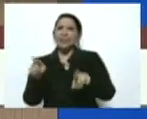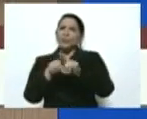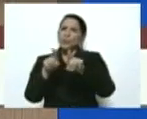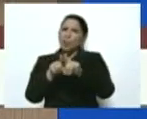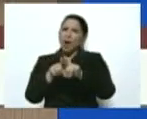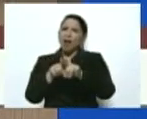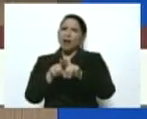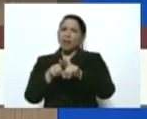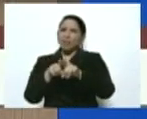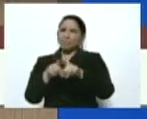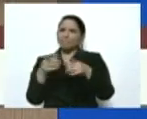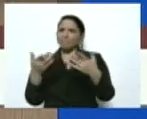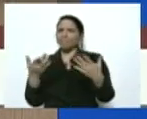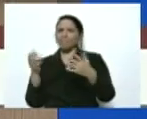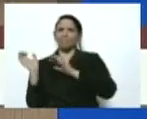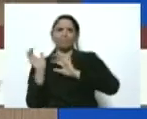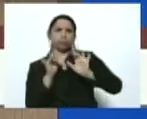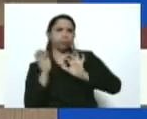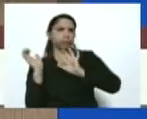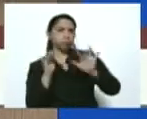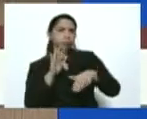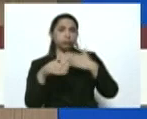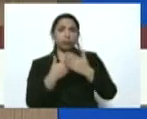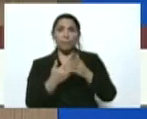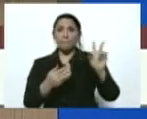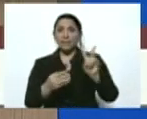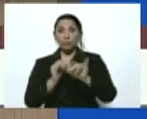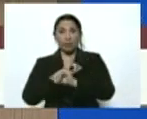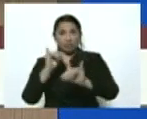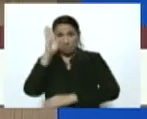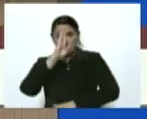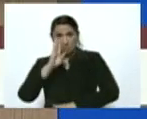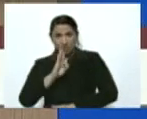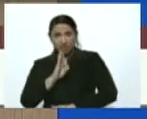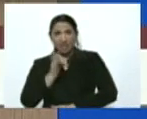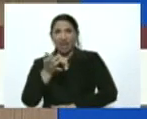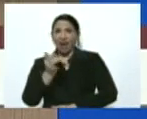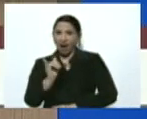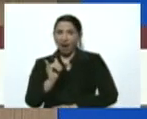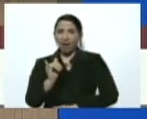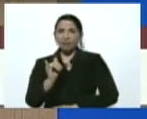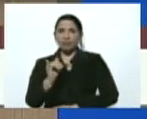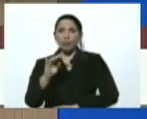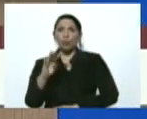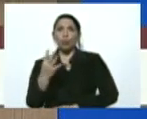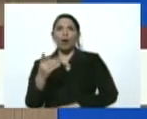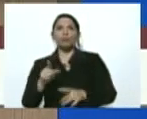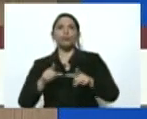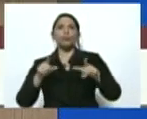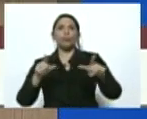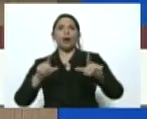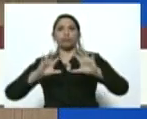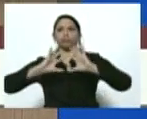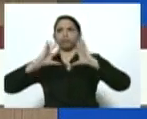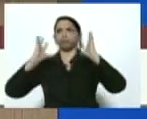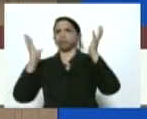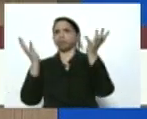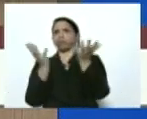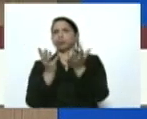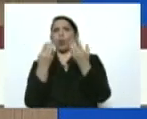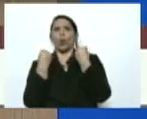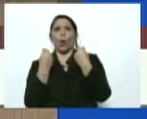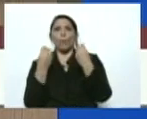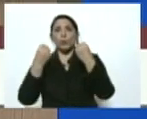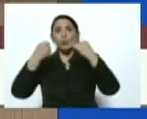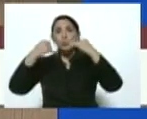a lo que está regresando a Venezuela ya Brasil está en el cuarto lugar a nivel mundial con